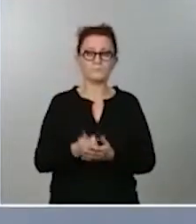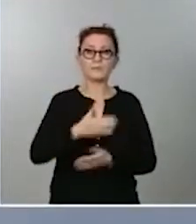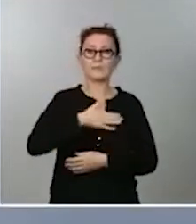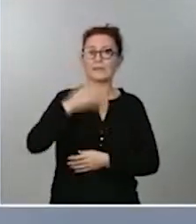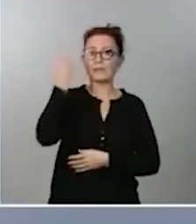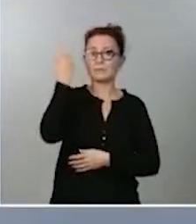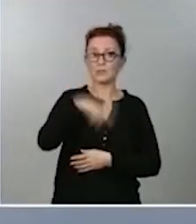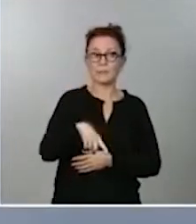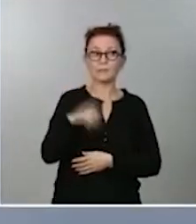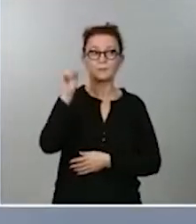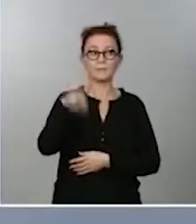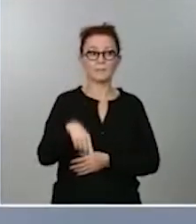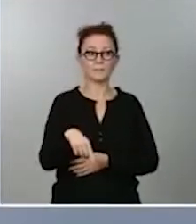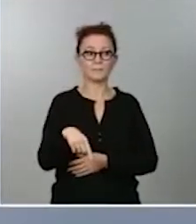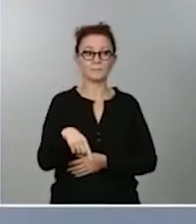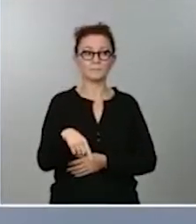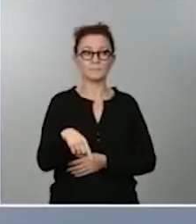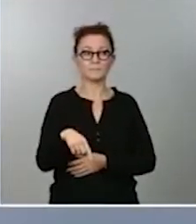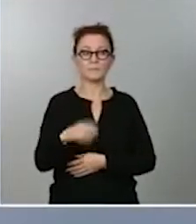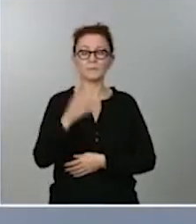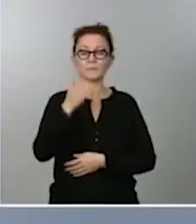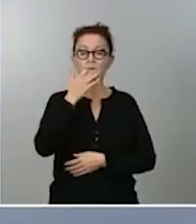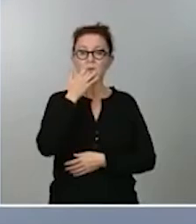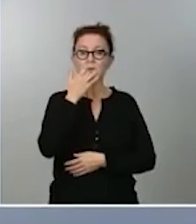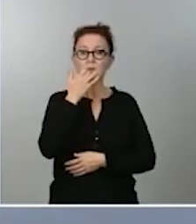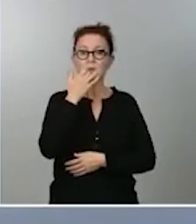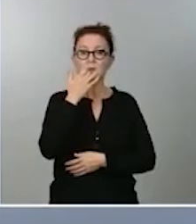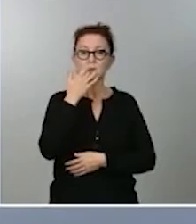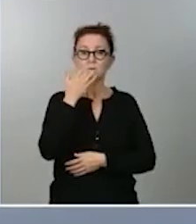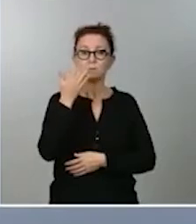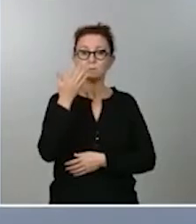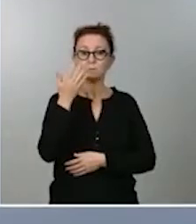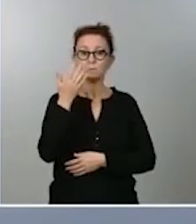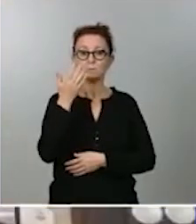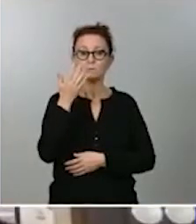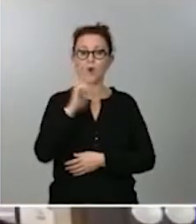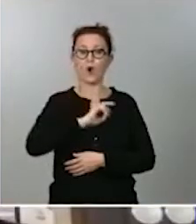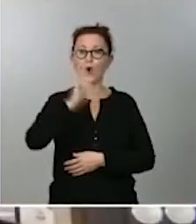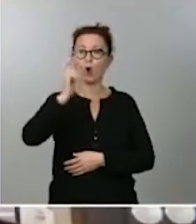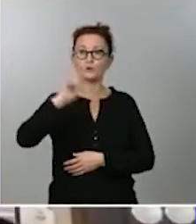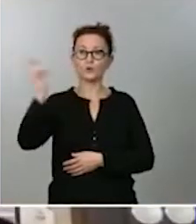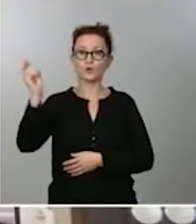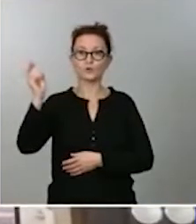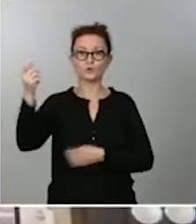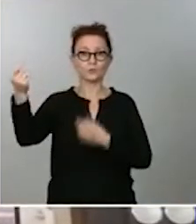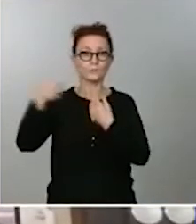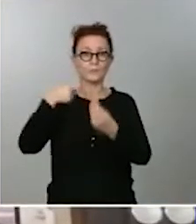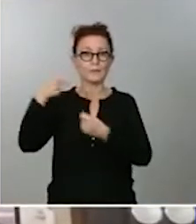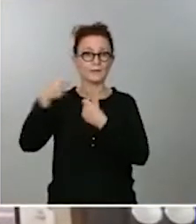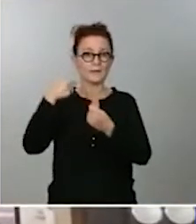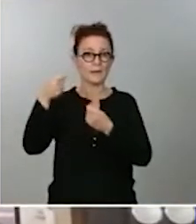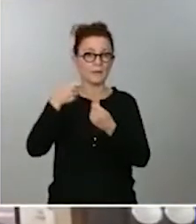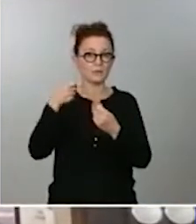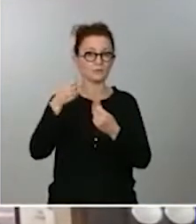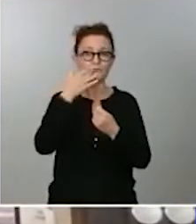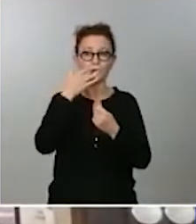tenido en consideración las experiencias que se han tenido en otros mercados con prohibiciones de